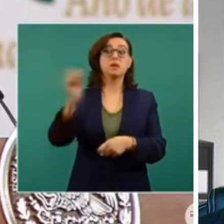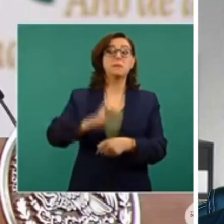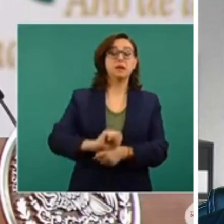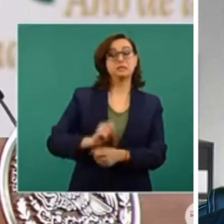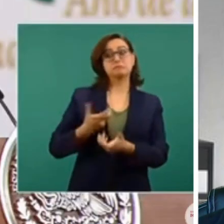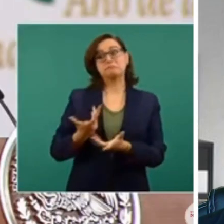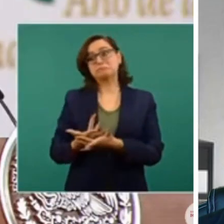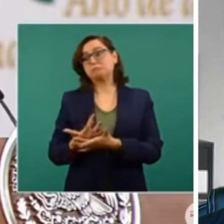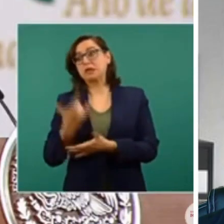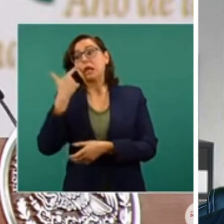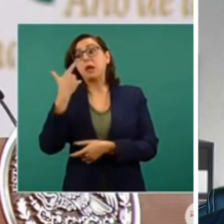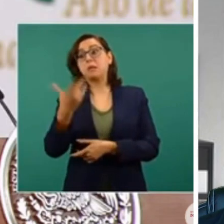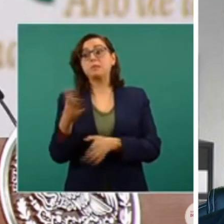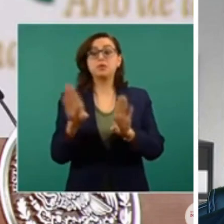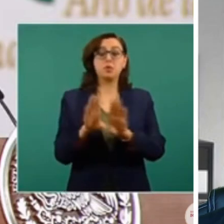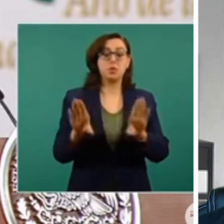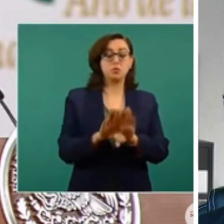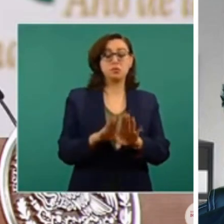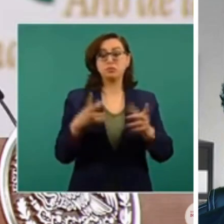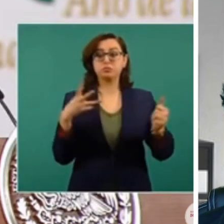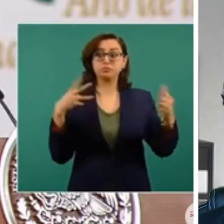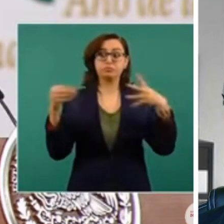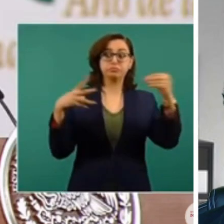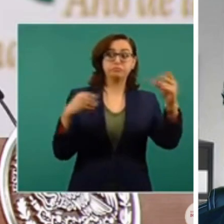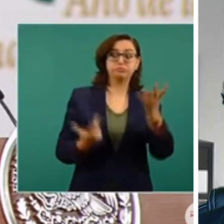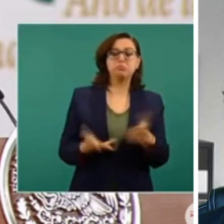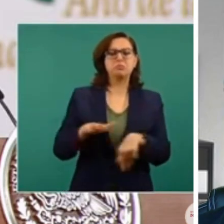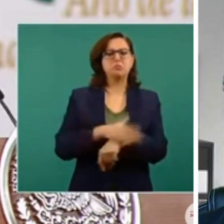producir este relajamiento